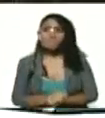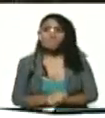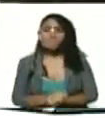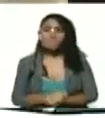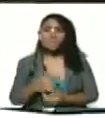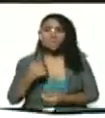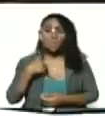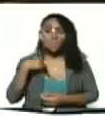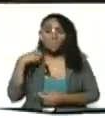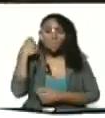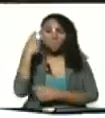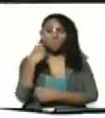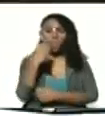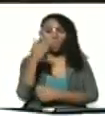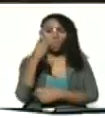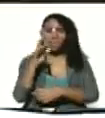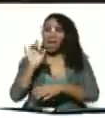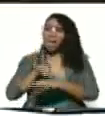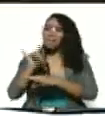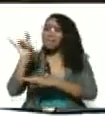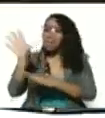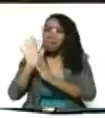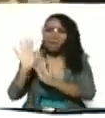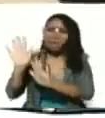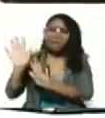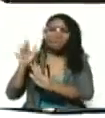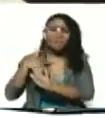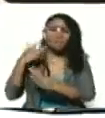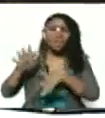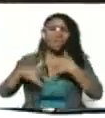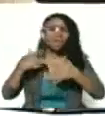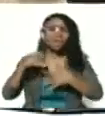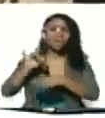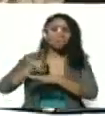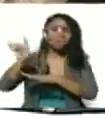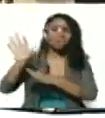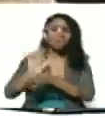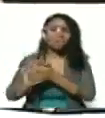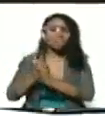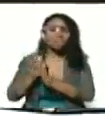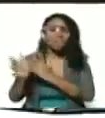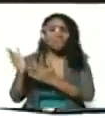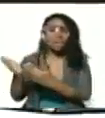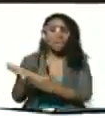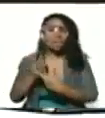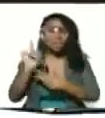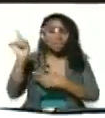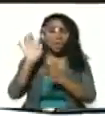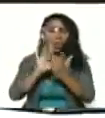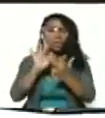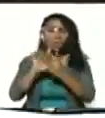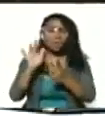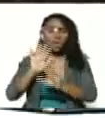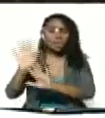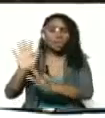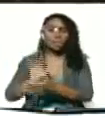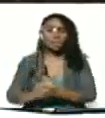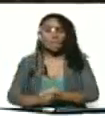me preguntó entonces que se quede allá déjalo allá en el acto que reciban el pase desde allá bueno